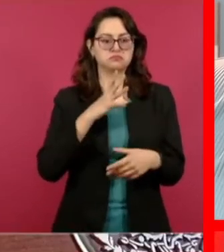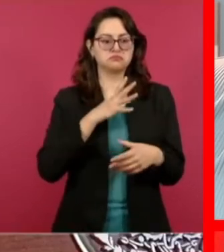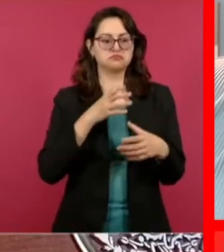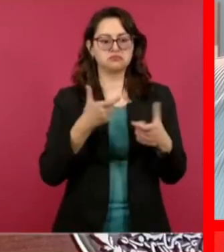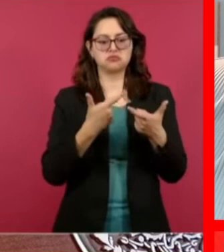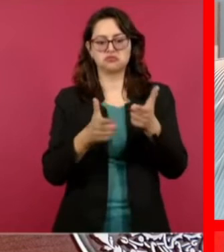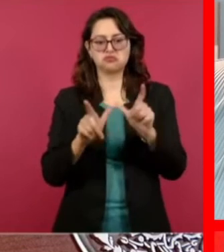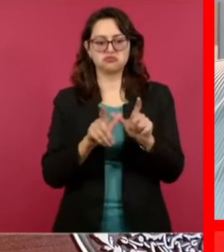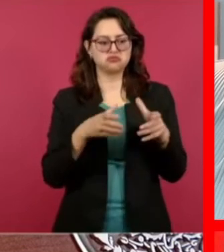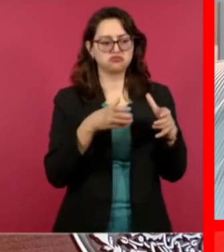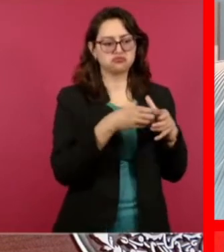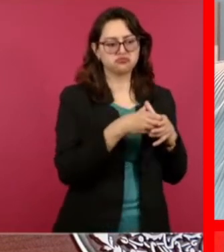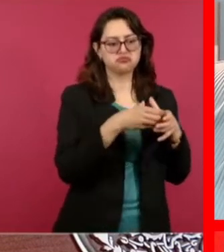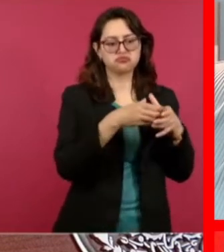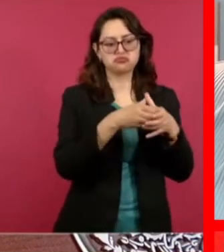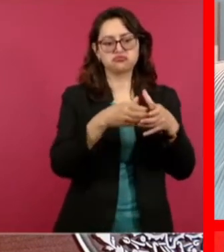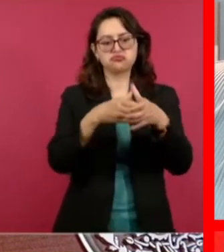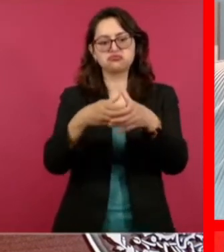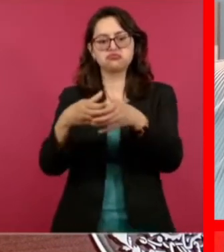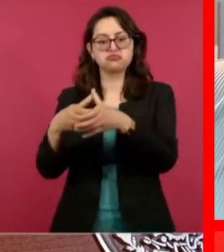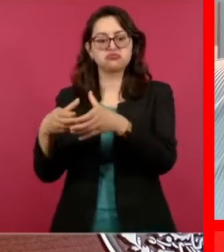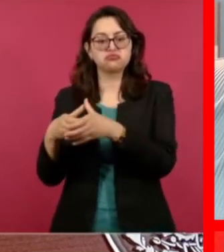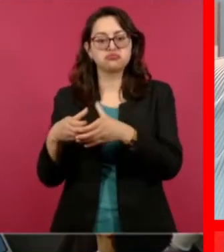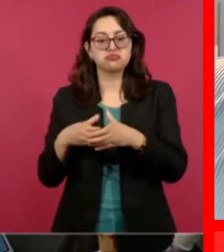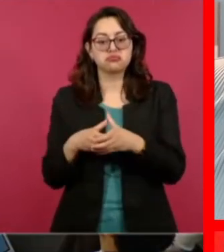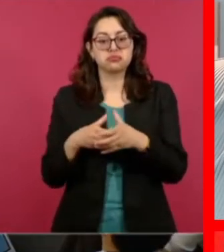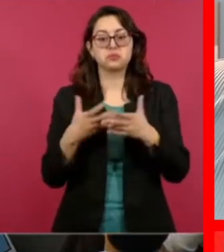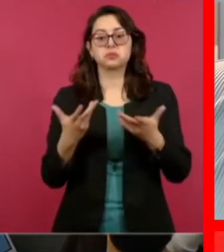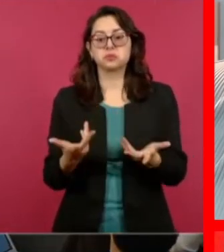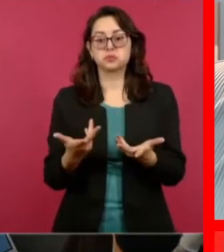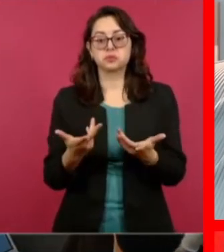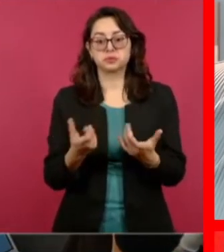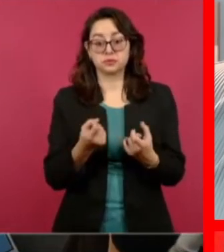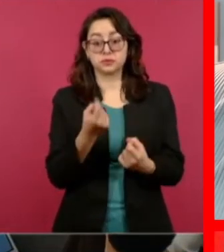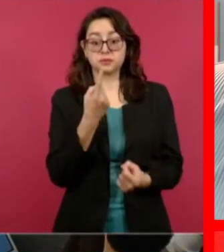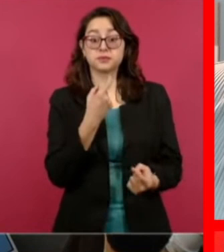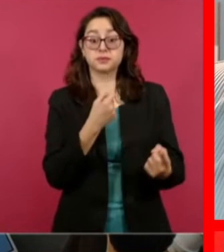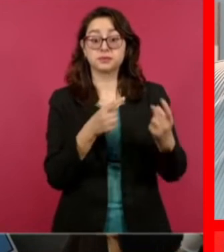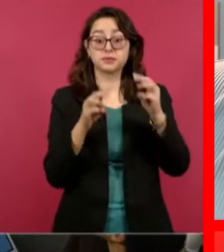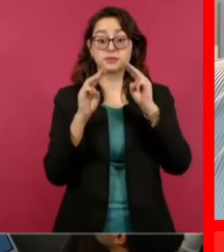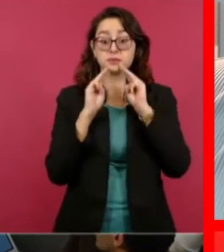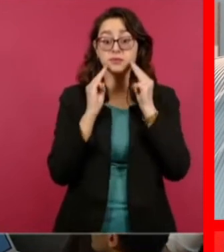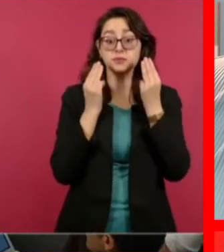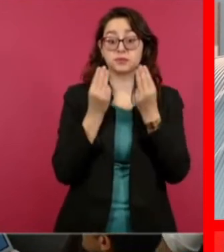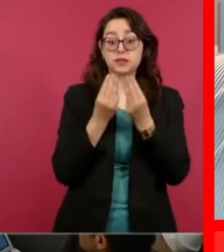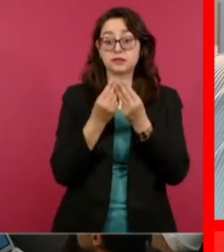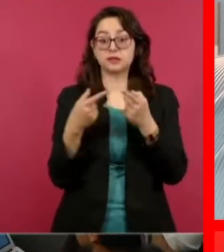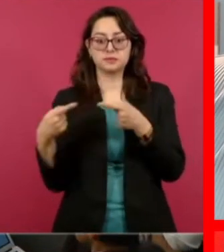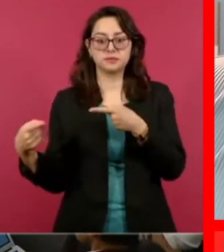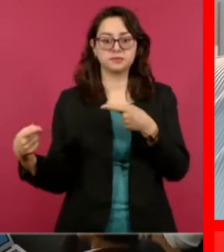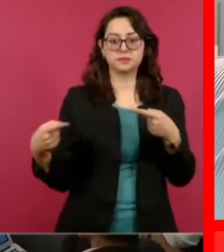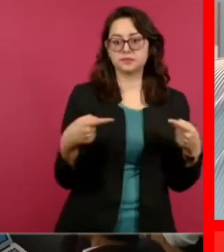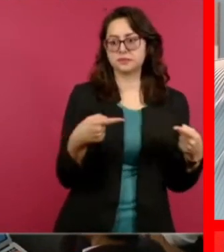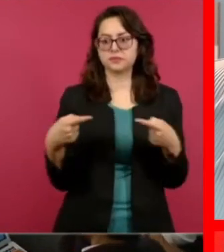presuntamente se están disputando el